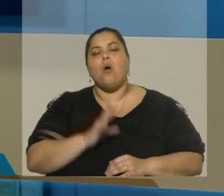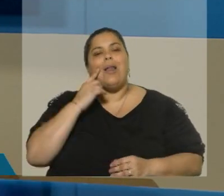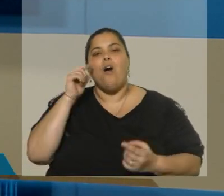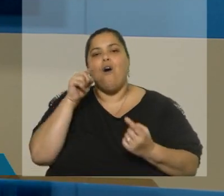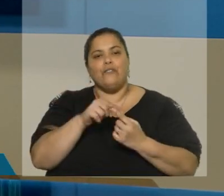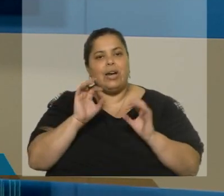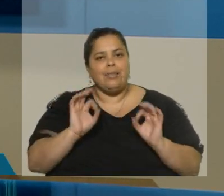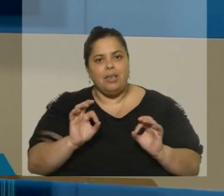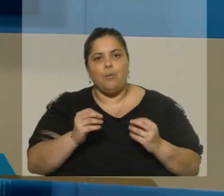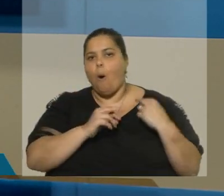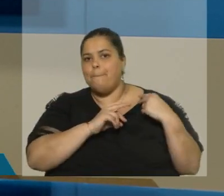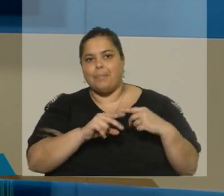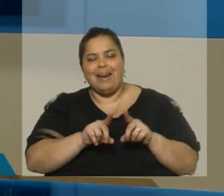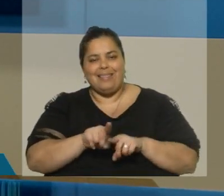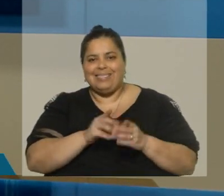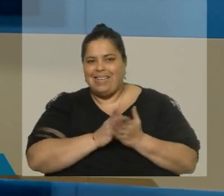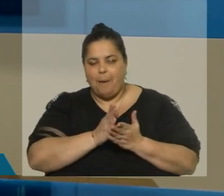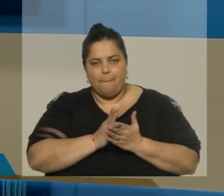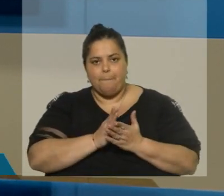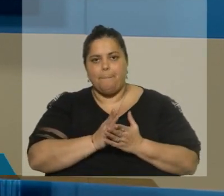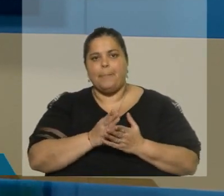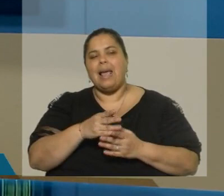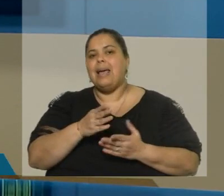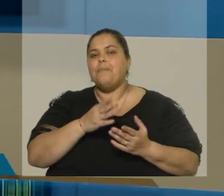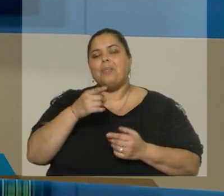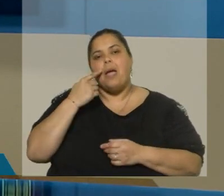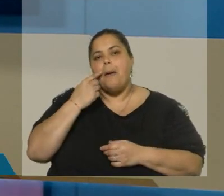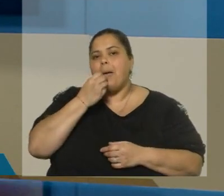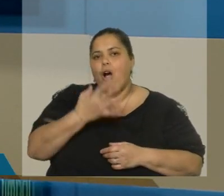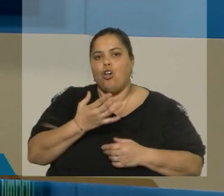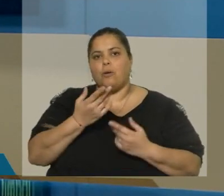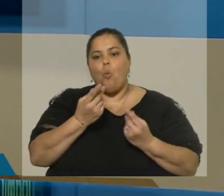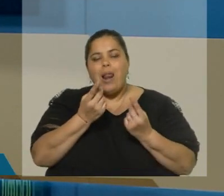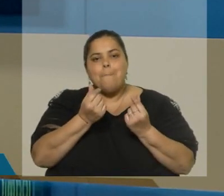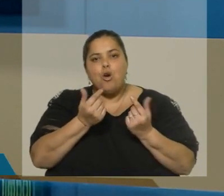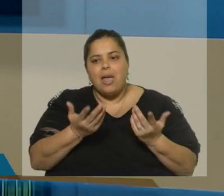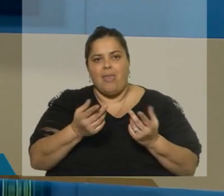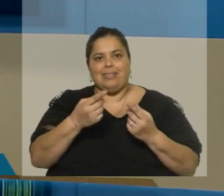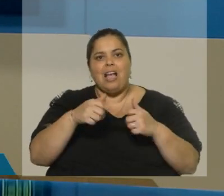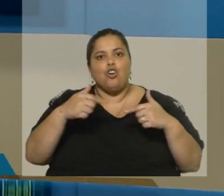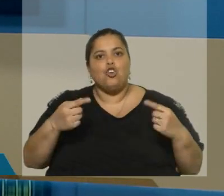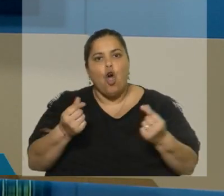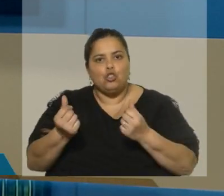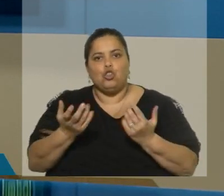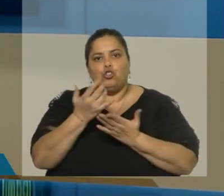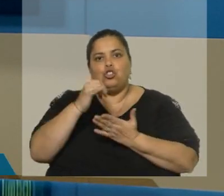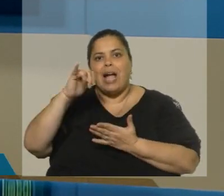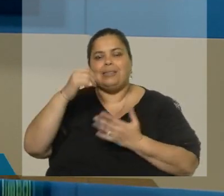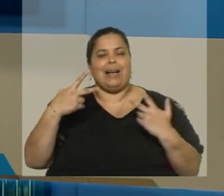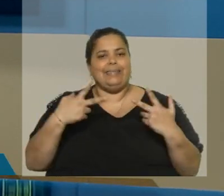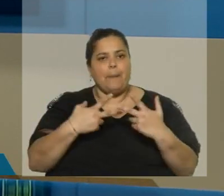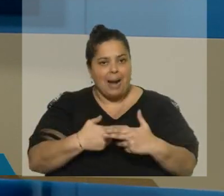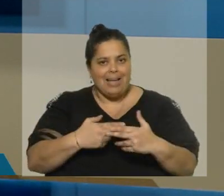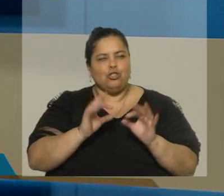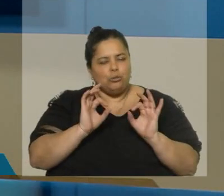casi permanente es optimizar el perfil de las monedas, los costos vía tasas, los plazos que sean